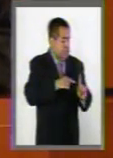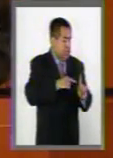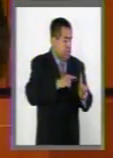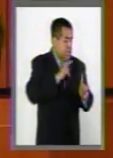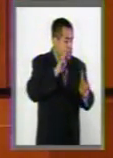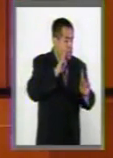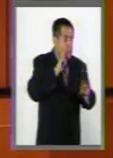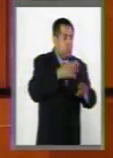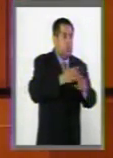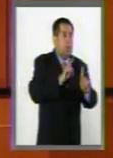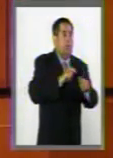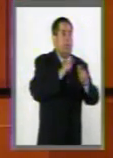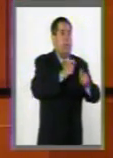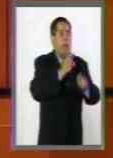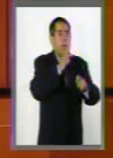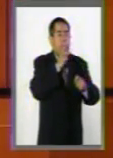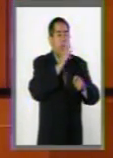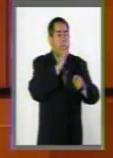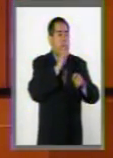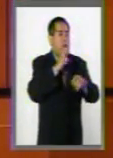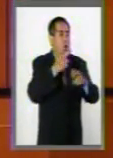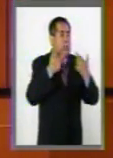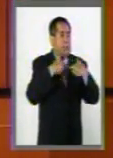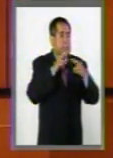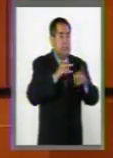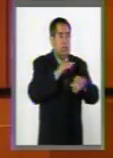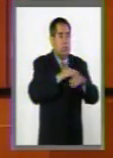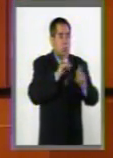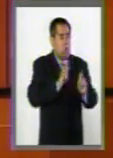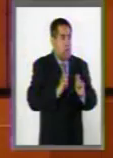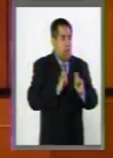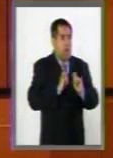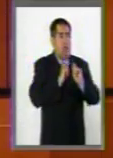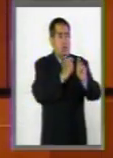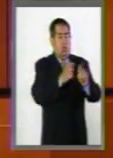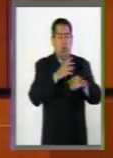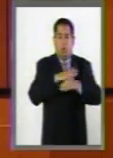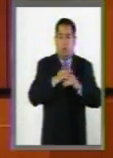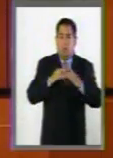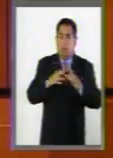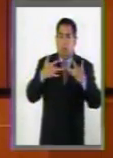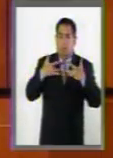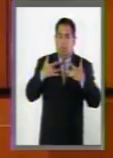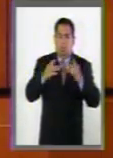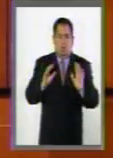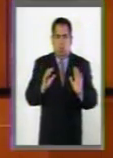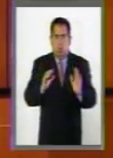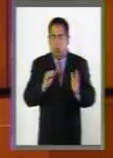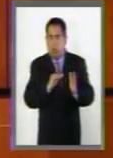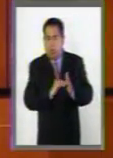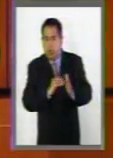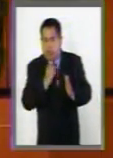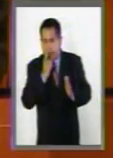hacia su padre, madre o representante legal o algún tercero. Ojo,